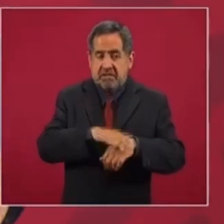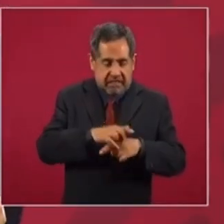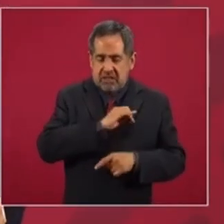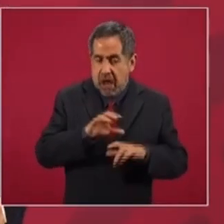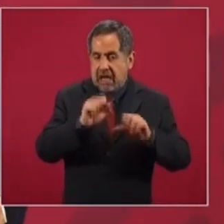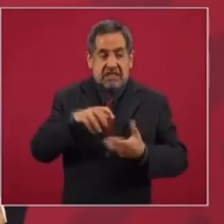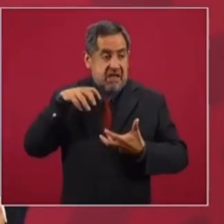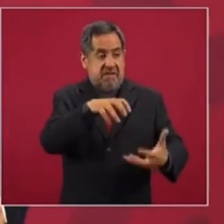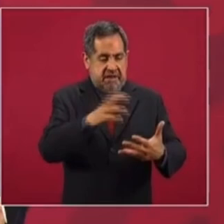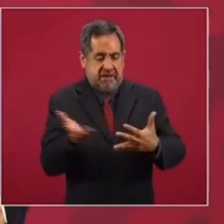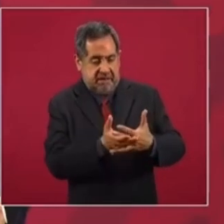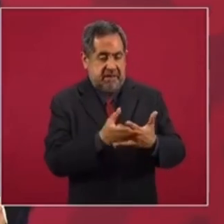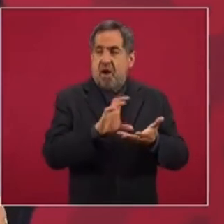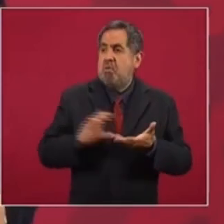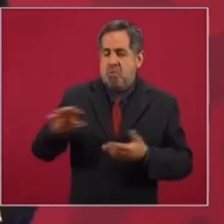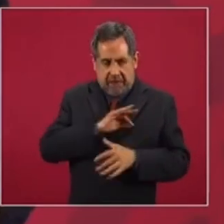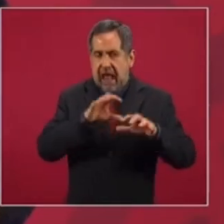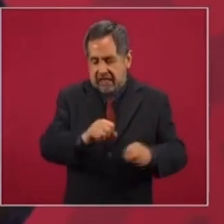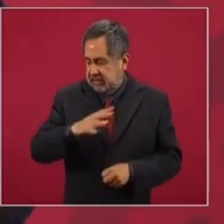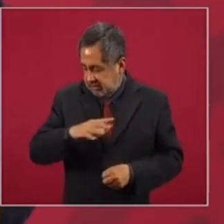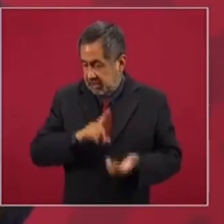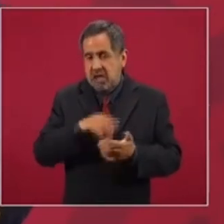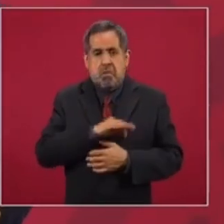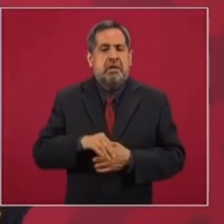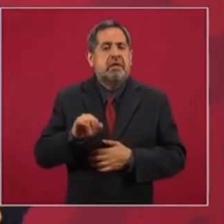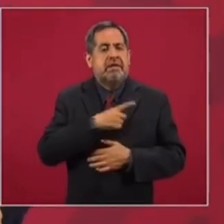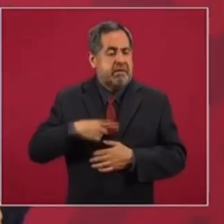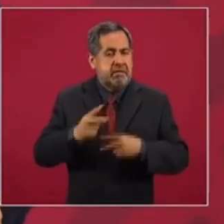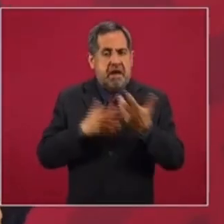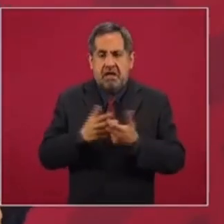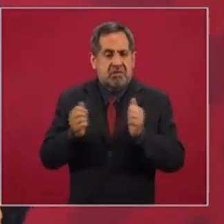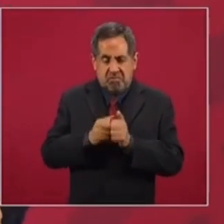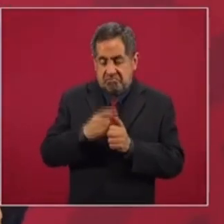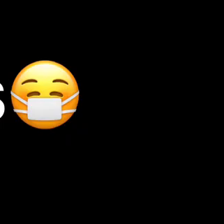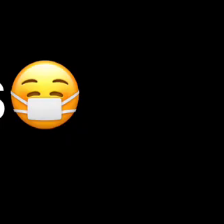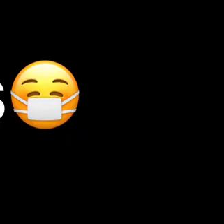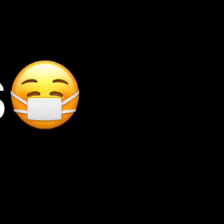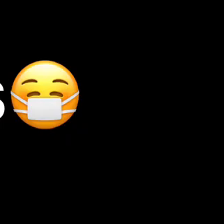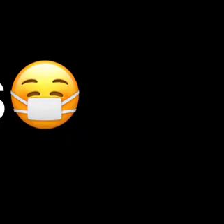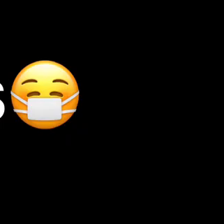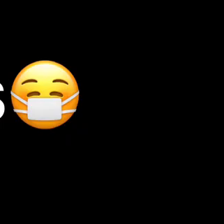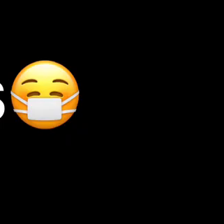alcanza y si se debe de actuar de manera consecuente.